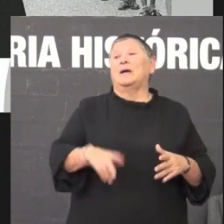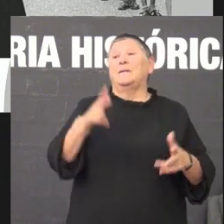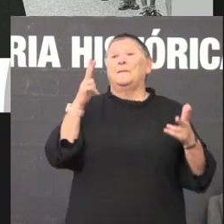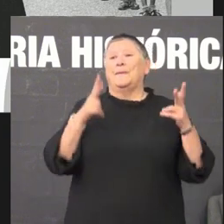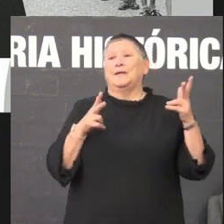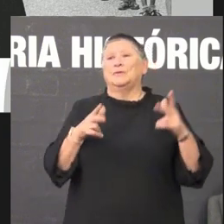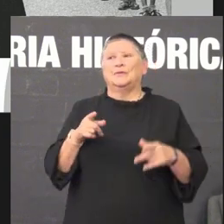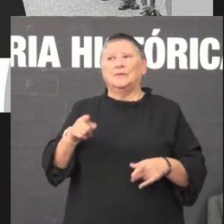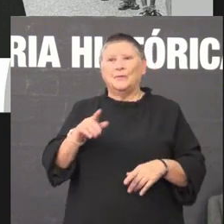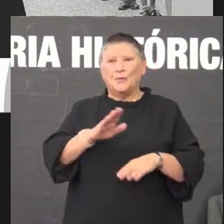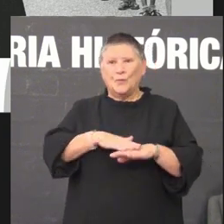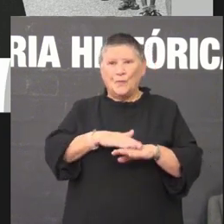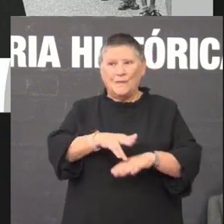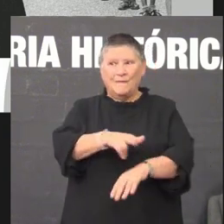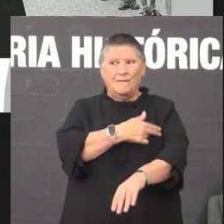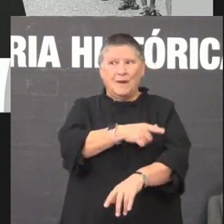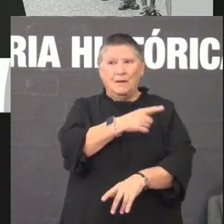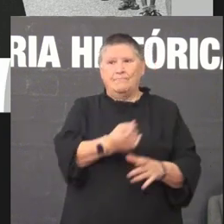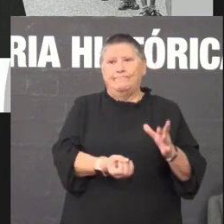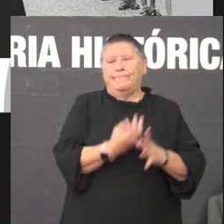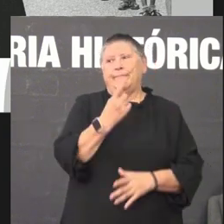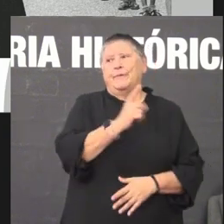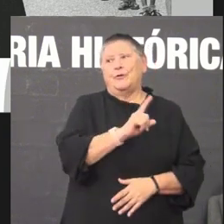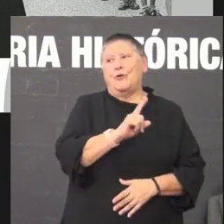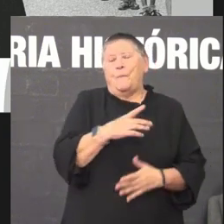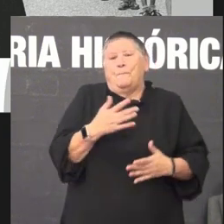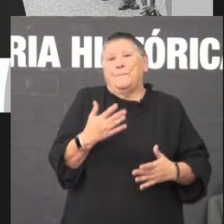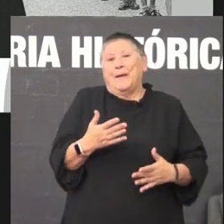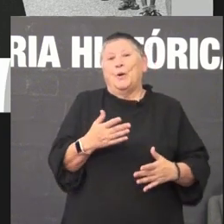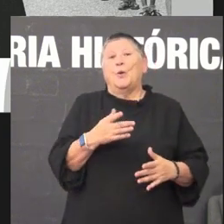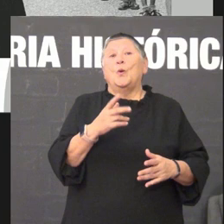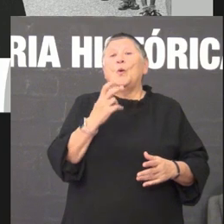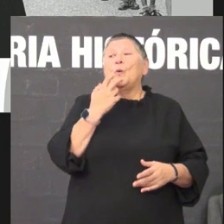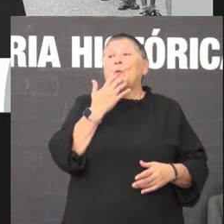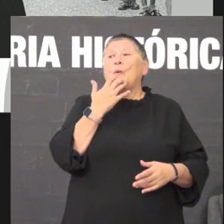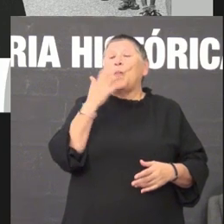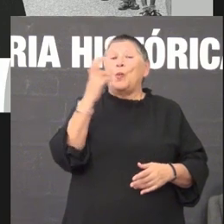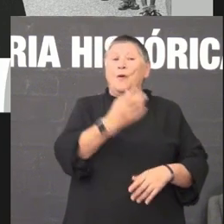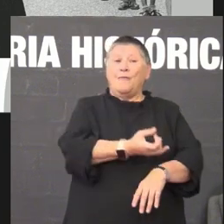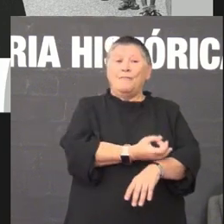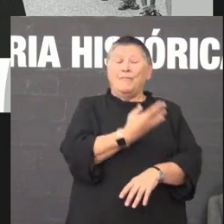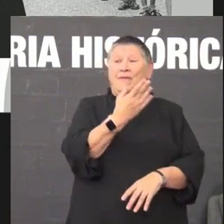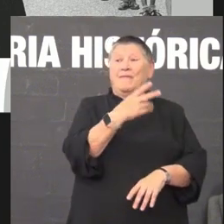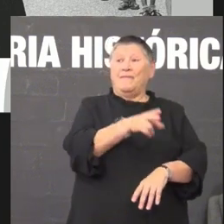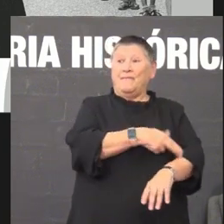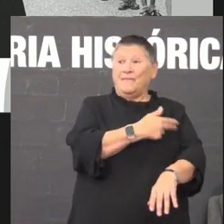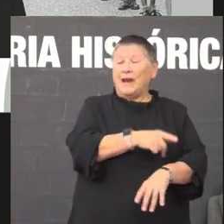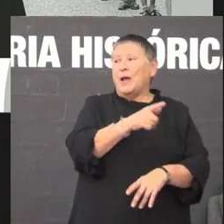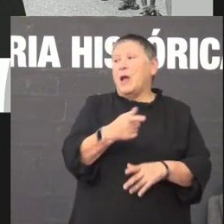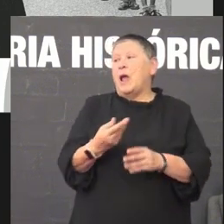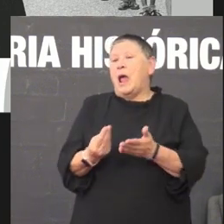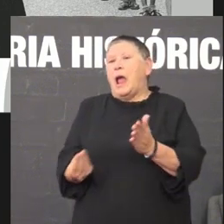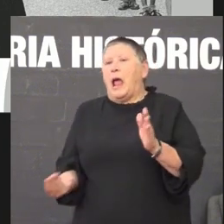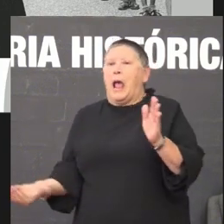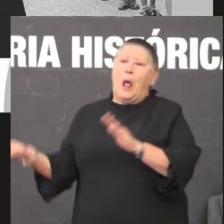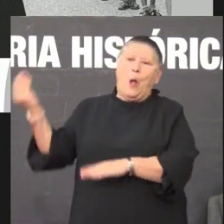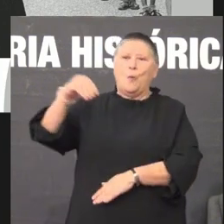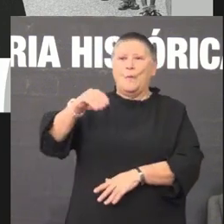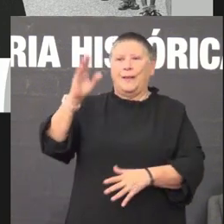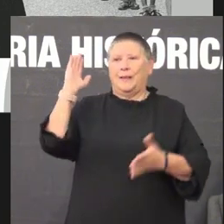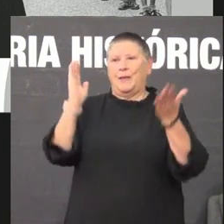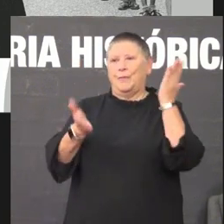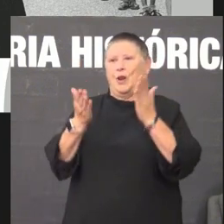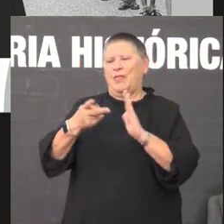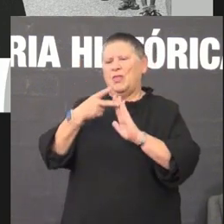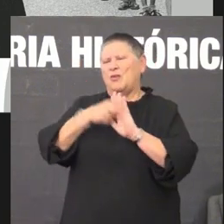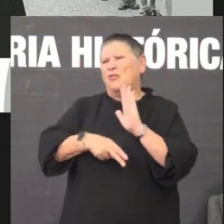comeza con isto mas o franquismo que fai é aumentar esa violencia aumentala mesmo con normas por exemplo